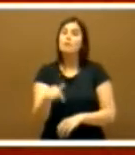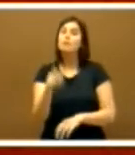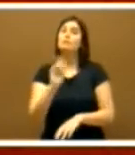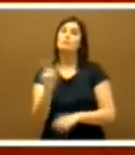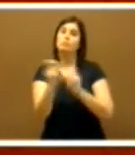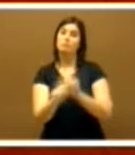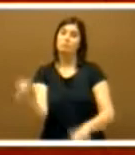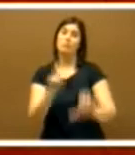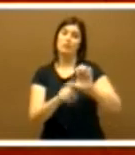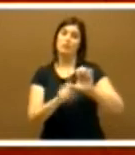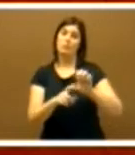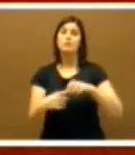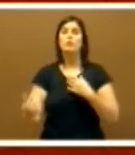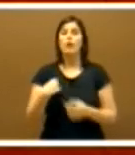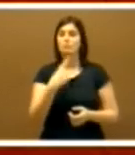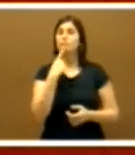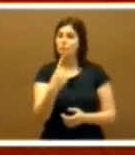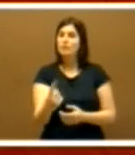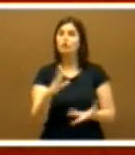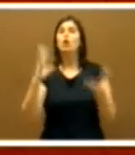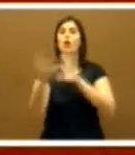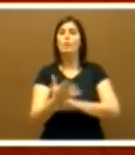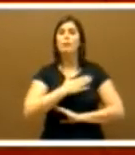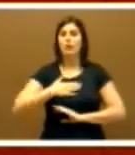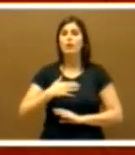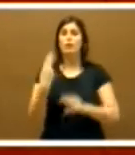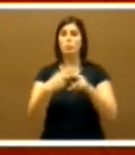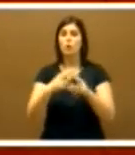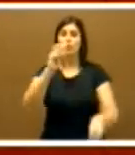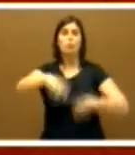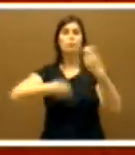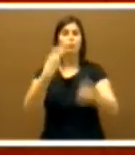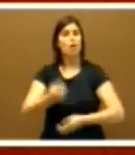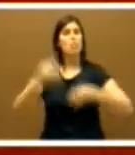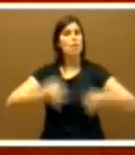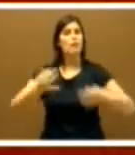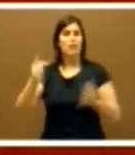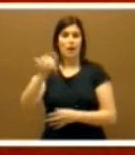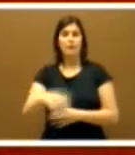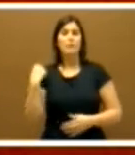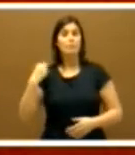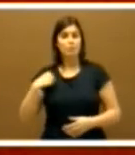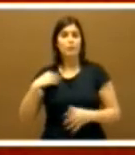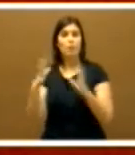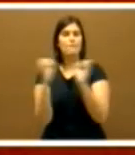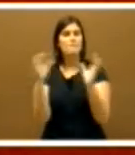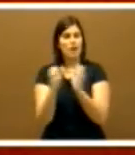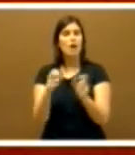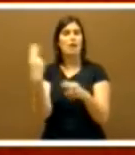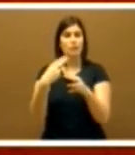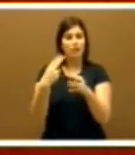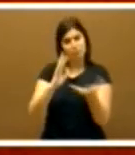han manifestado su deseo de cambio y de renovación política. Este deseo de cambio y de